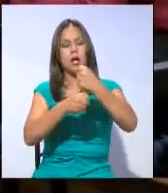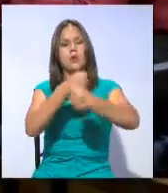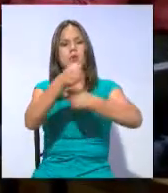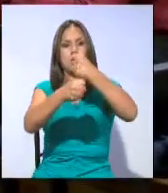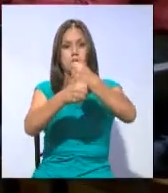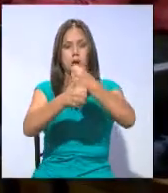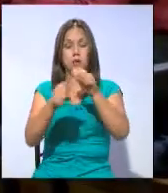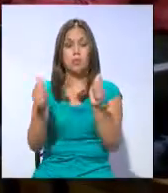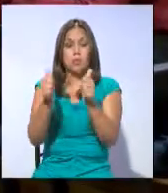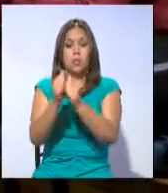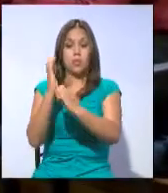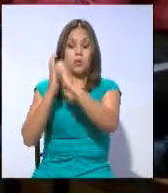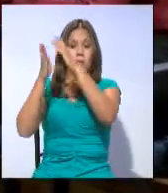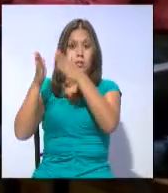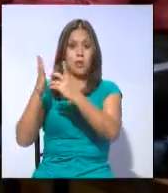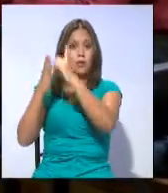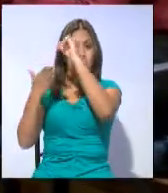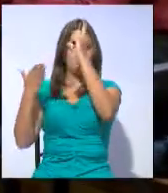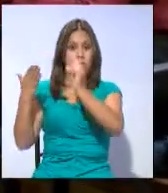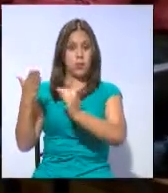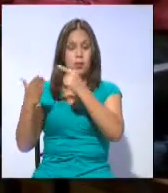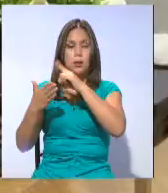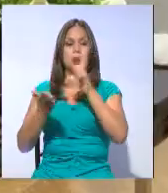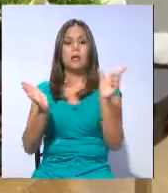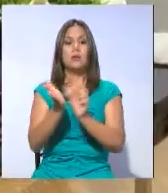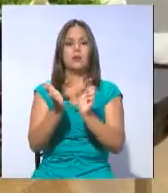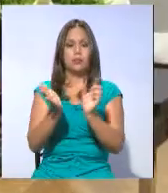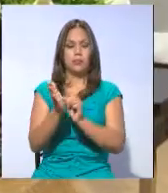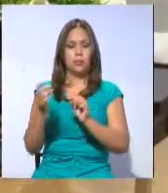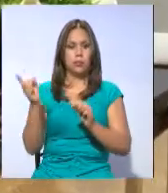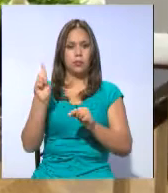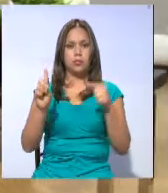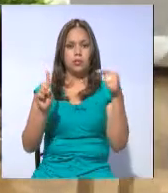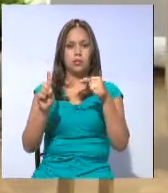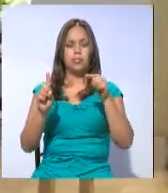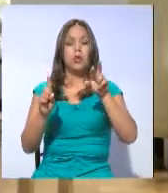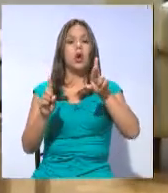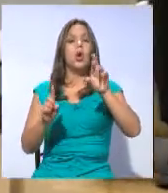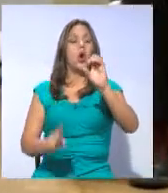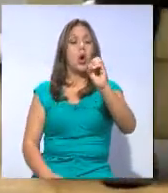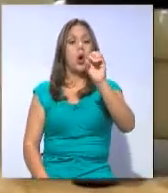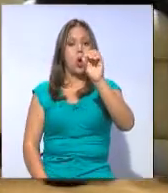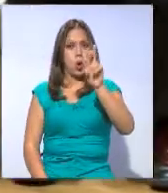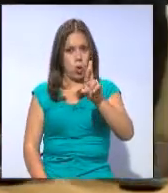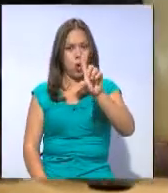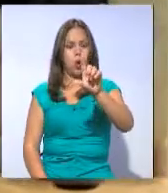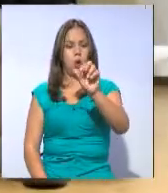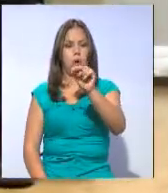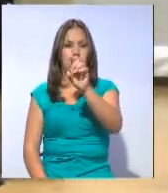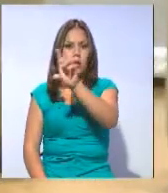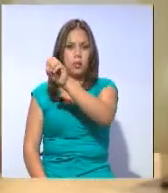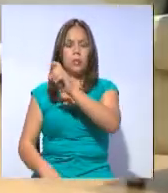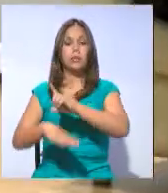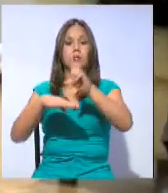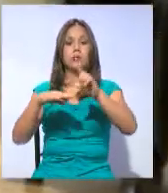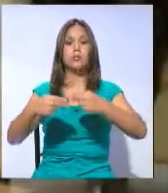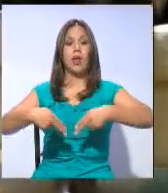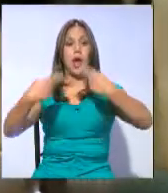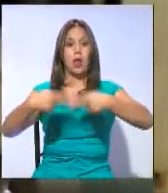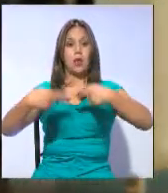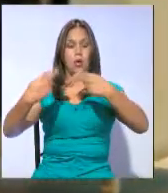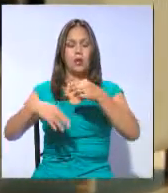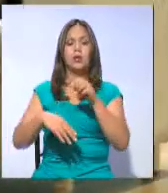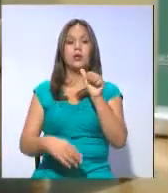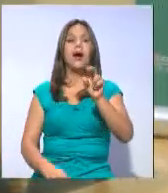al ministro de Finanzas estuvo el director del Servicio de Rentas Internas, Leonardo Orlando, el director del Servicio de Aduana del Ecuador,